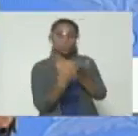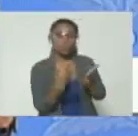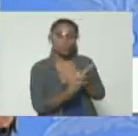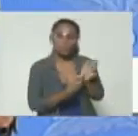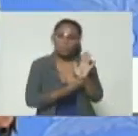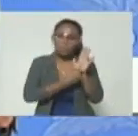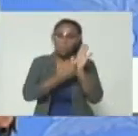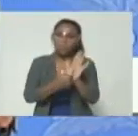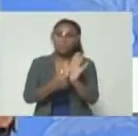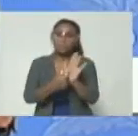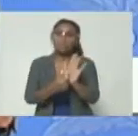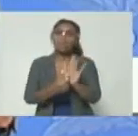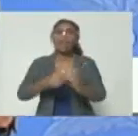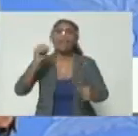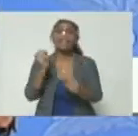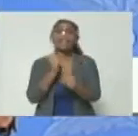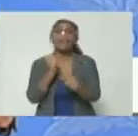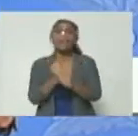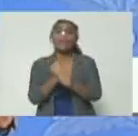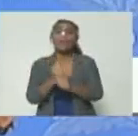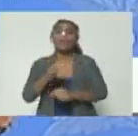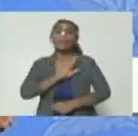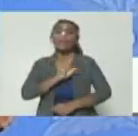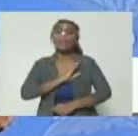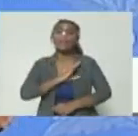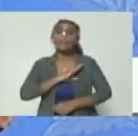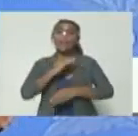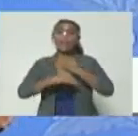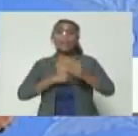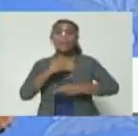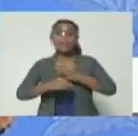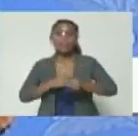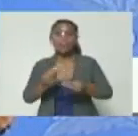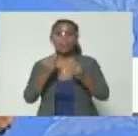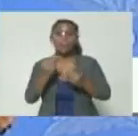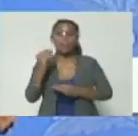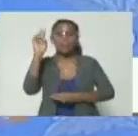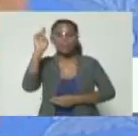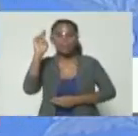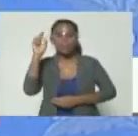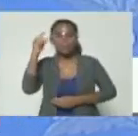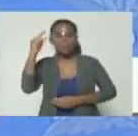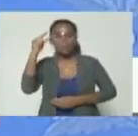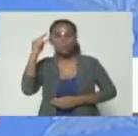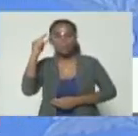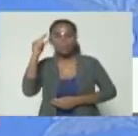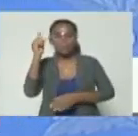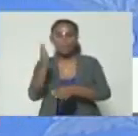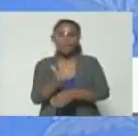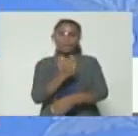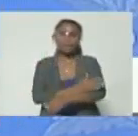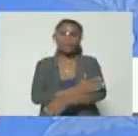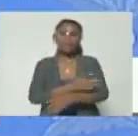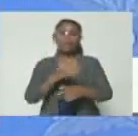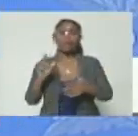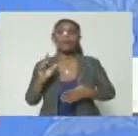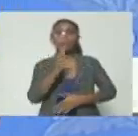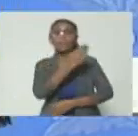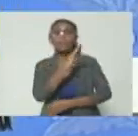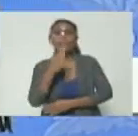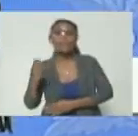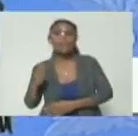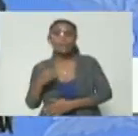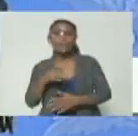con la operación que tenían perpetrada para los días previos al bicentenario de la batalla de